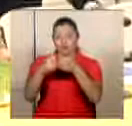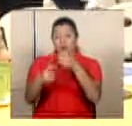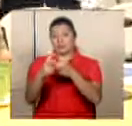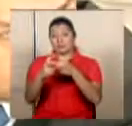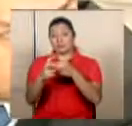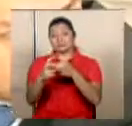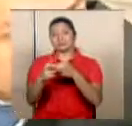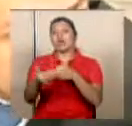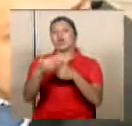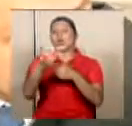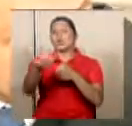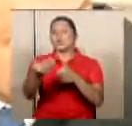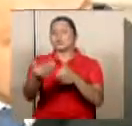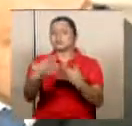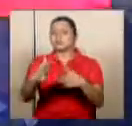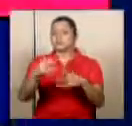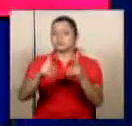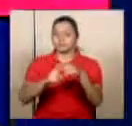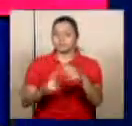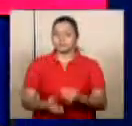vez que se ejecute el mismo.